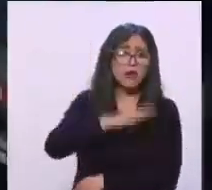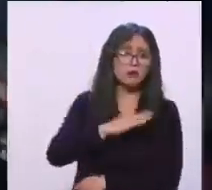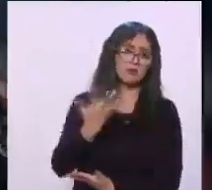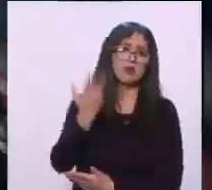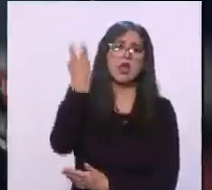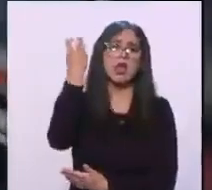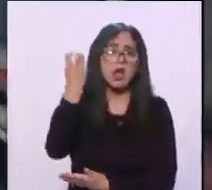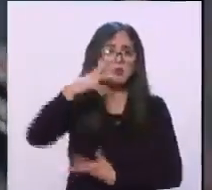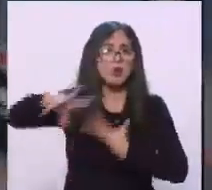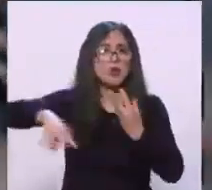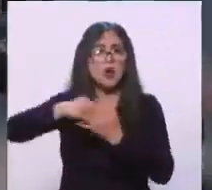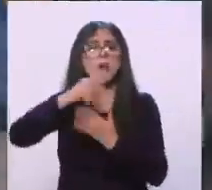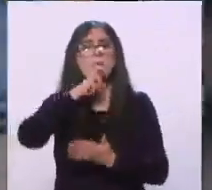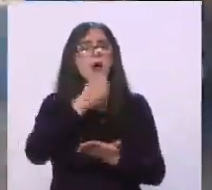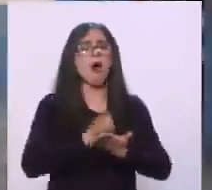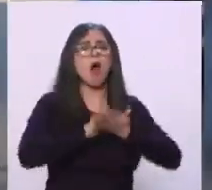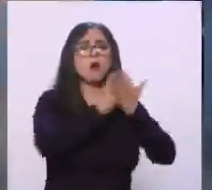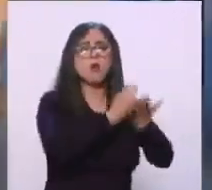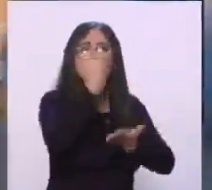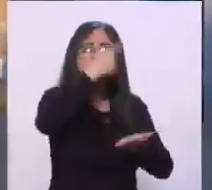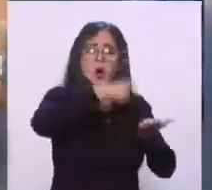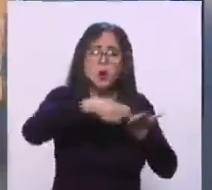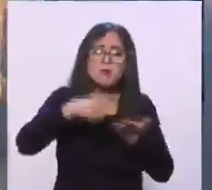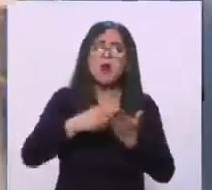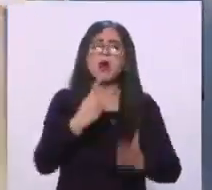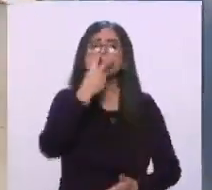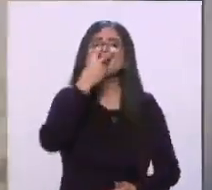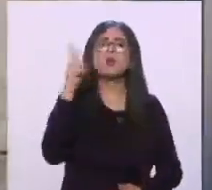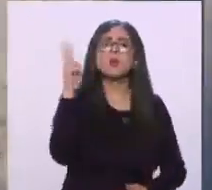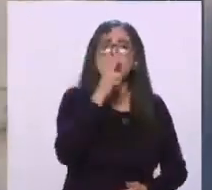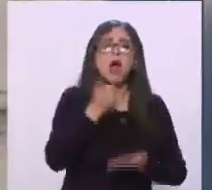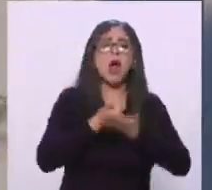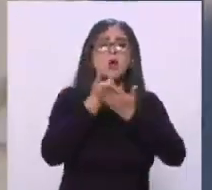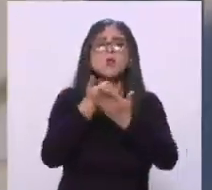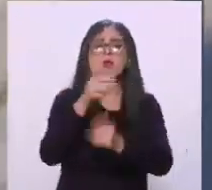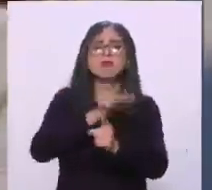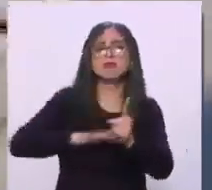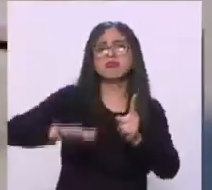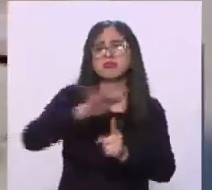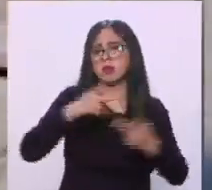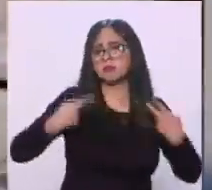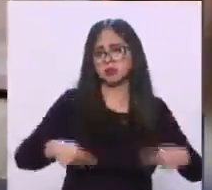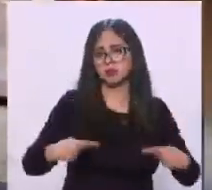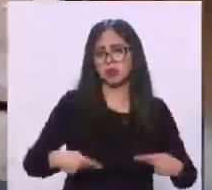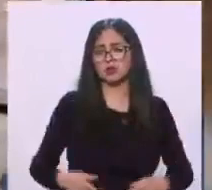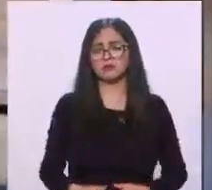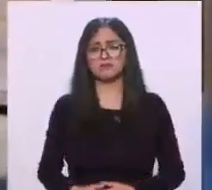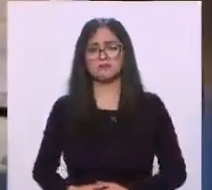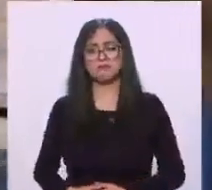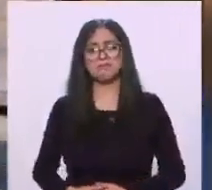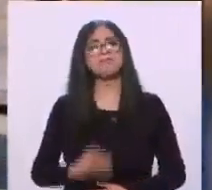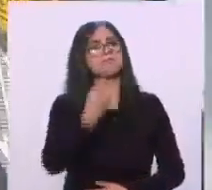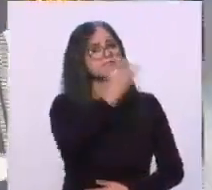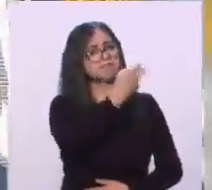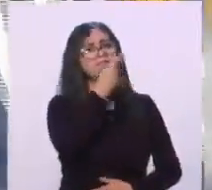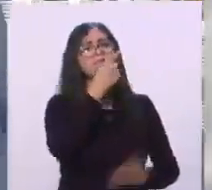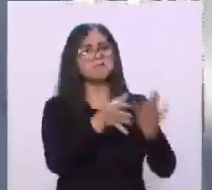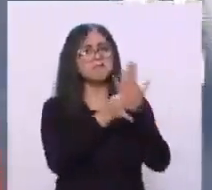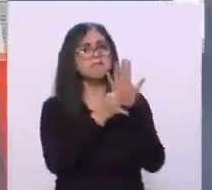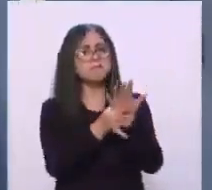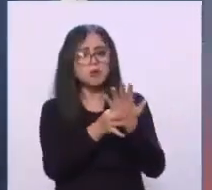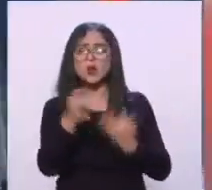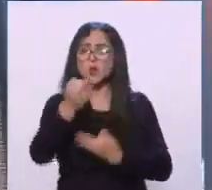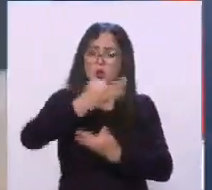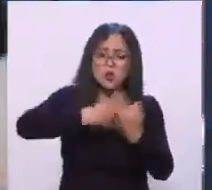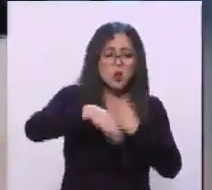respiradores o en cosas que le hagan bien a la sociedad. Exacto, lo acabas de decir, muy bien, hacen una muy buena labor y pues